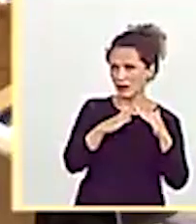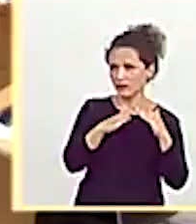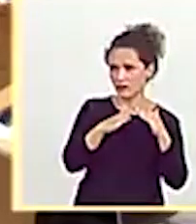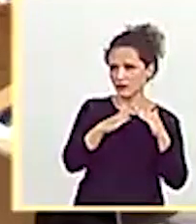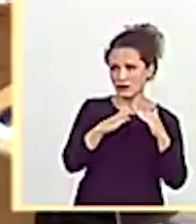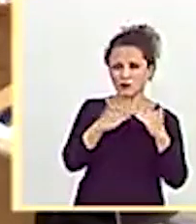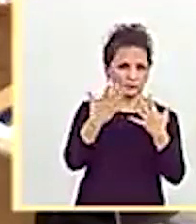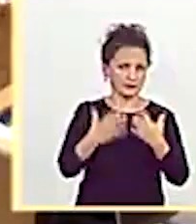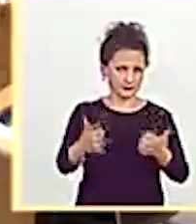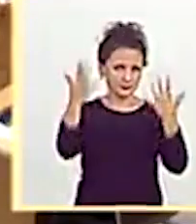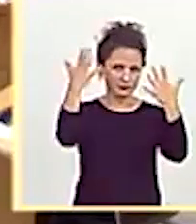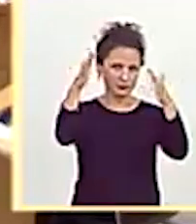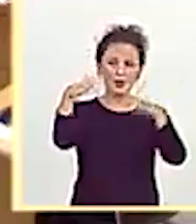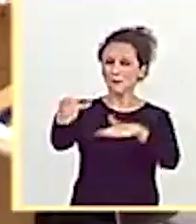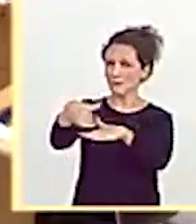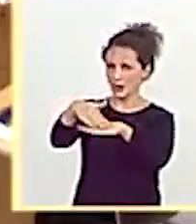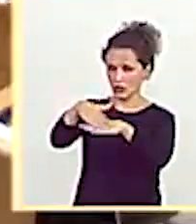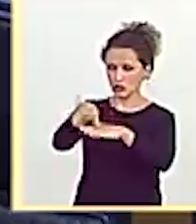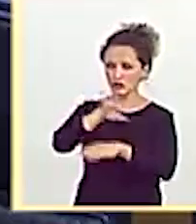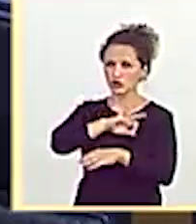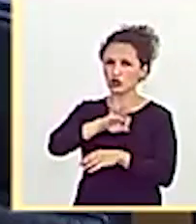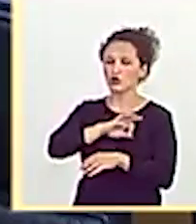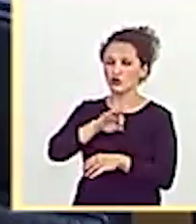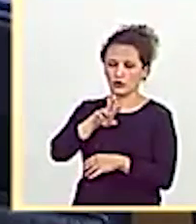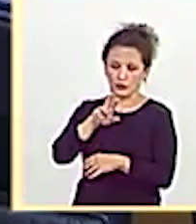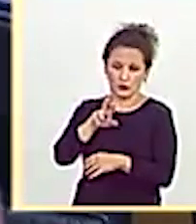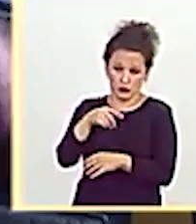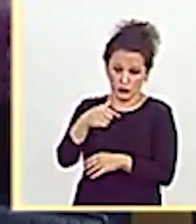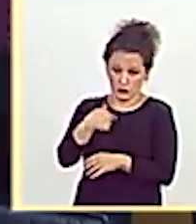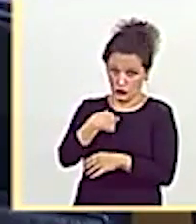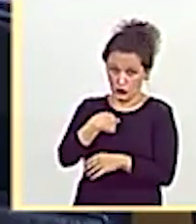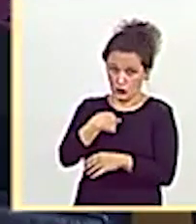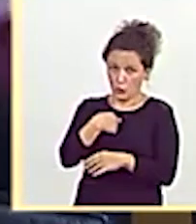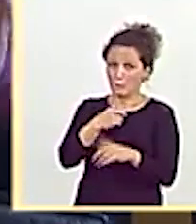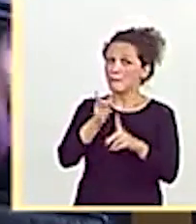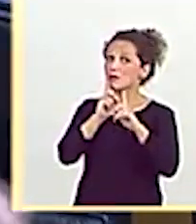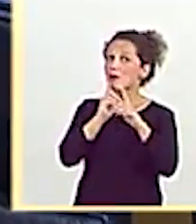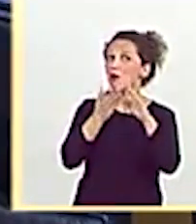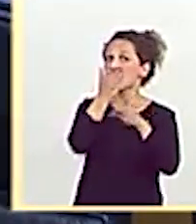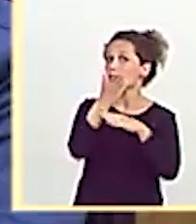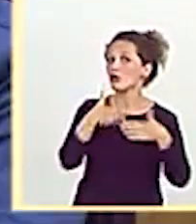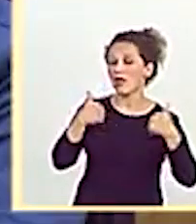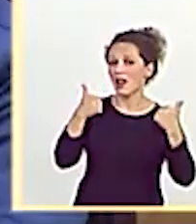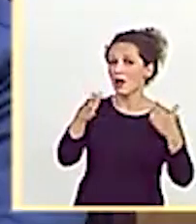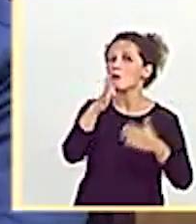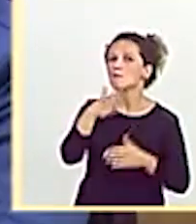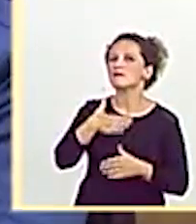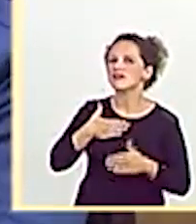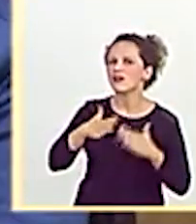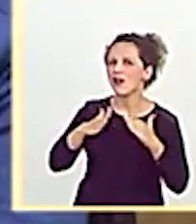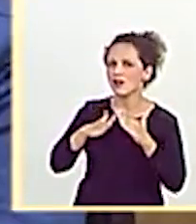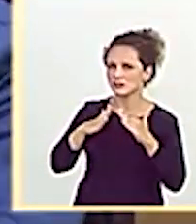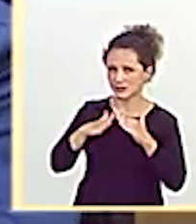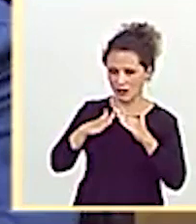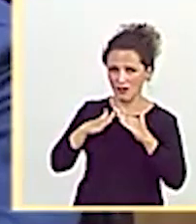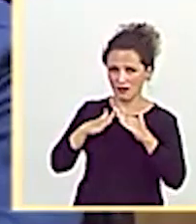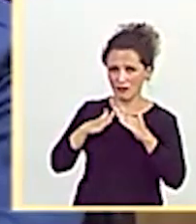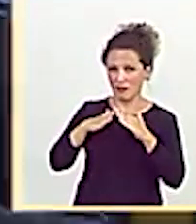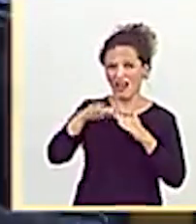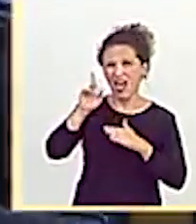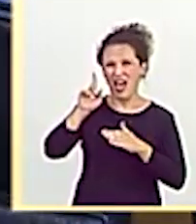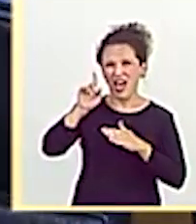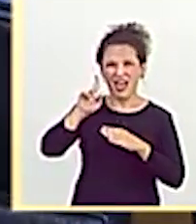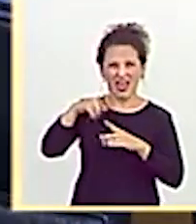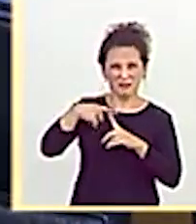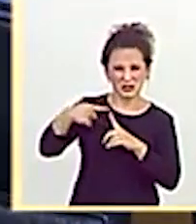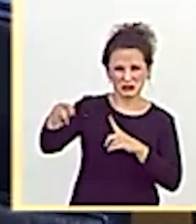Perdón, señor Ruz, yo a Bilbao voy cuando quiero porque es mi casa. Pero le voy a decir otra cosa. Incluso con lo desagradable que usted